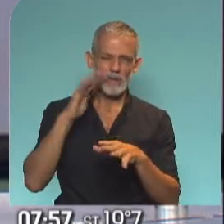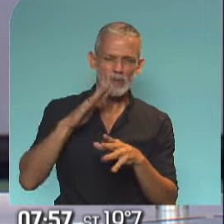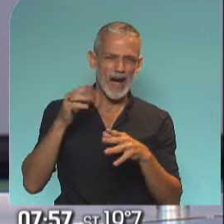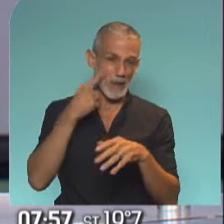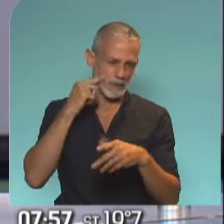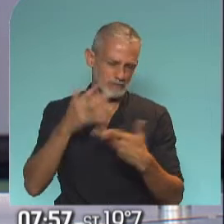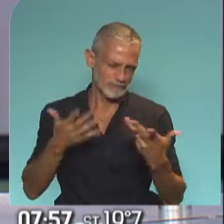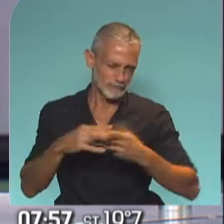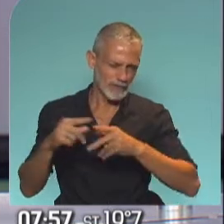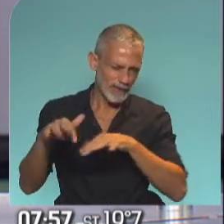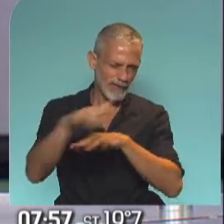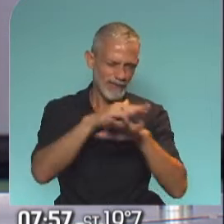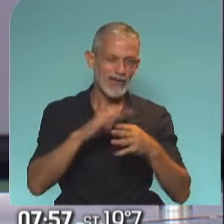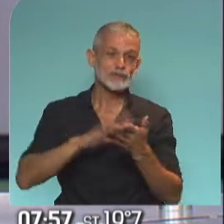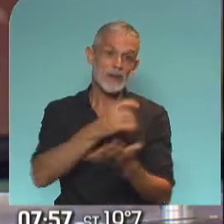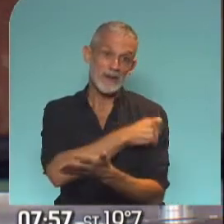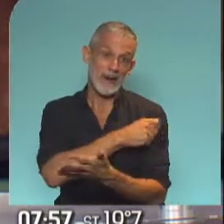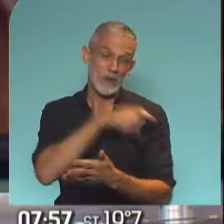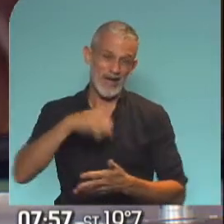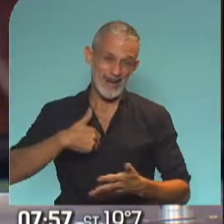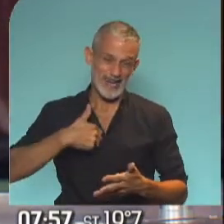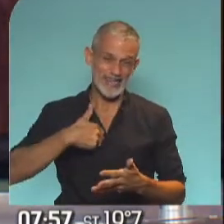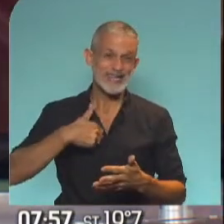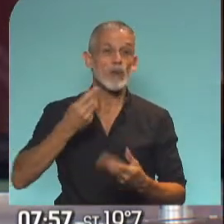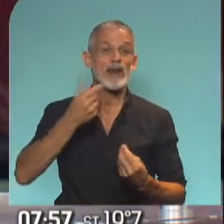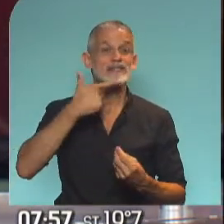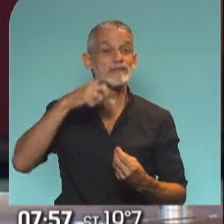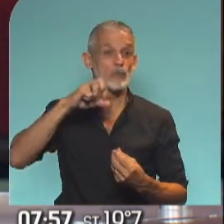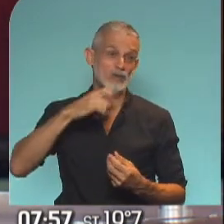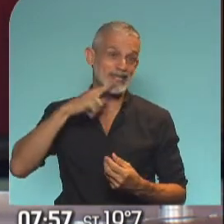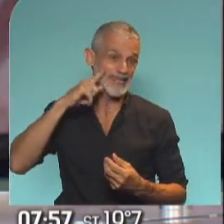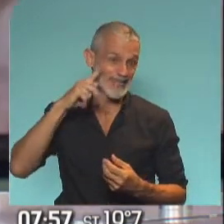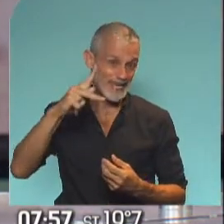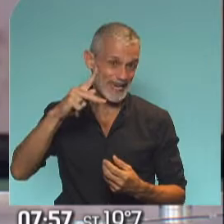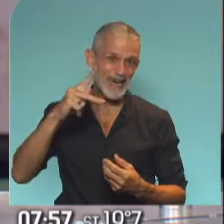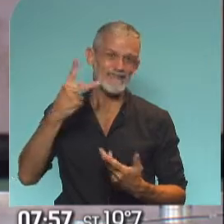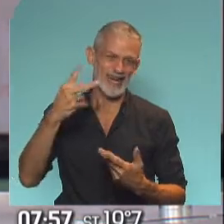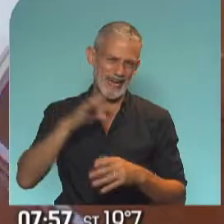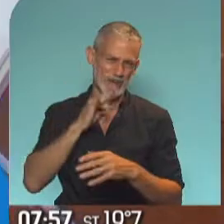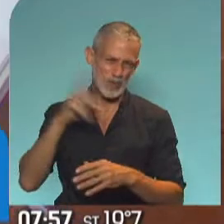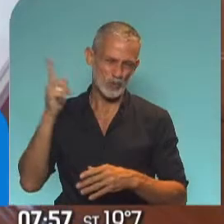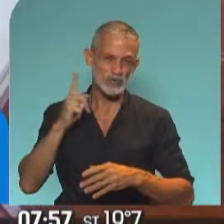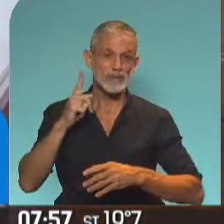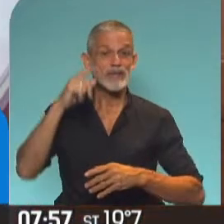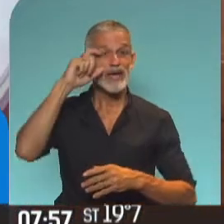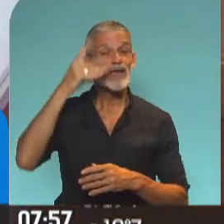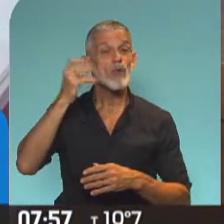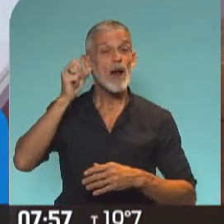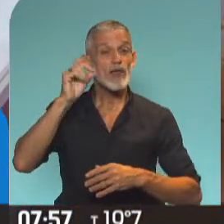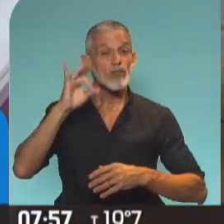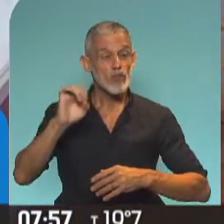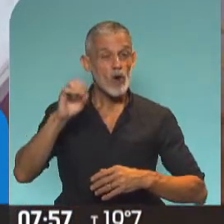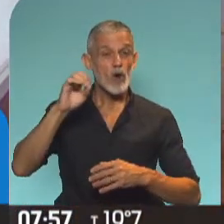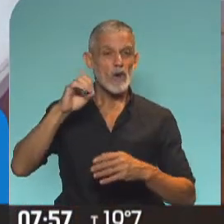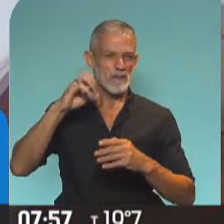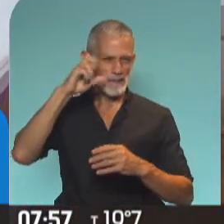propósito de la vacuna que tenemos hoy en la República Argentina, que es la Sputnik V. Para hablar de esto estamos con Eduardo Pérez, el secretario técnico médico del